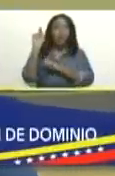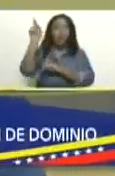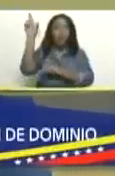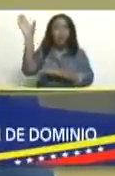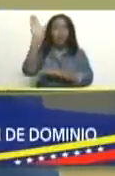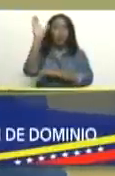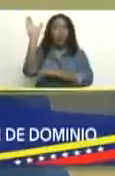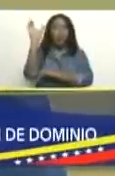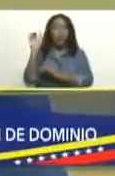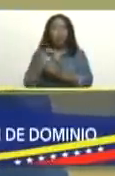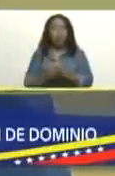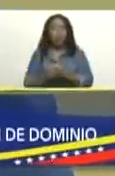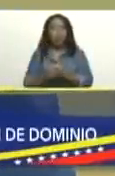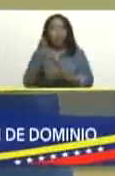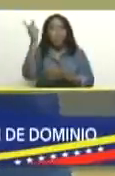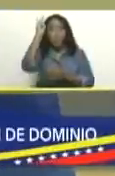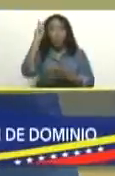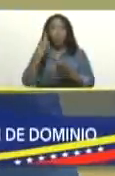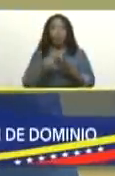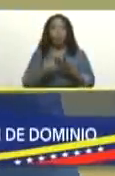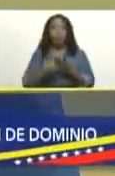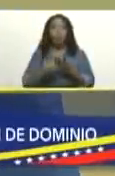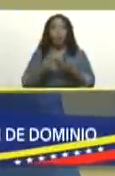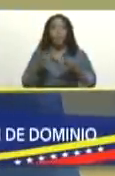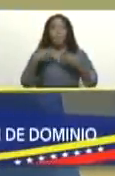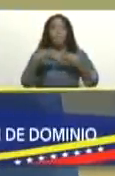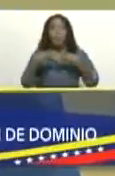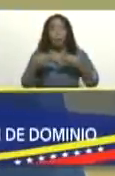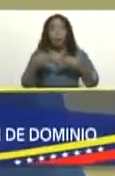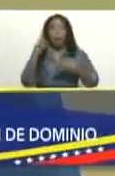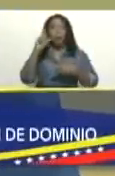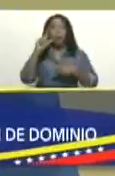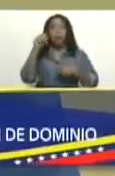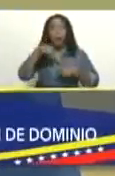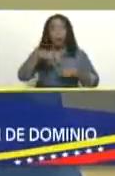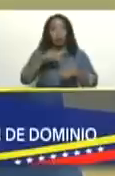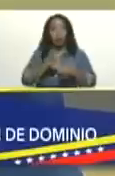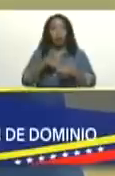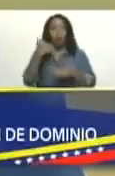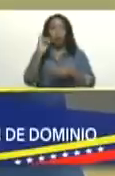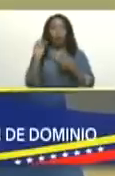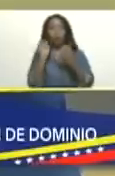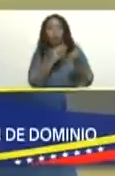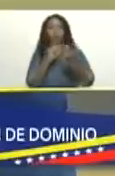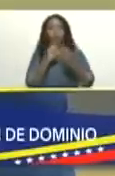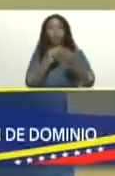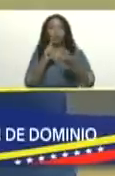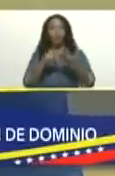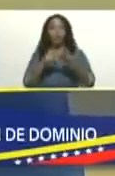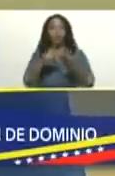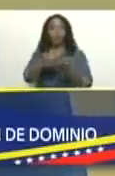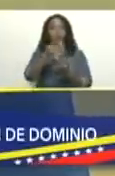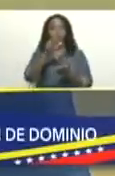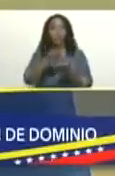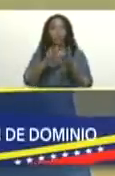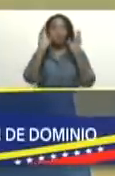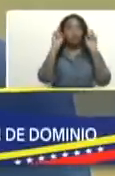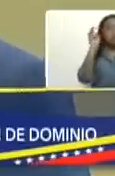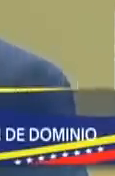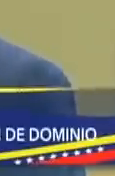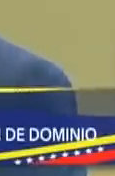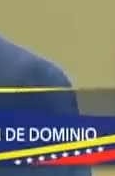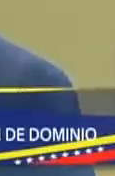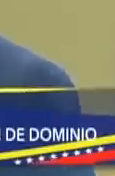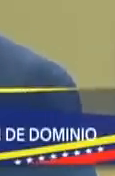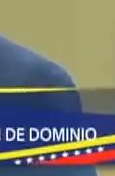en Perú en Panamá está en discusión en este momento y en Guatemala ha sido aprobada una figura que